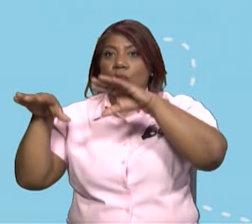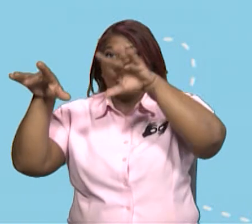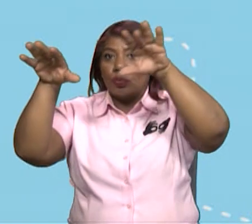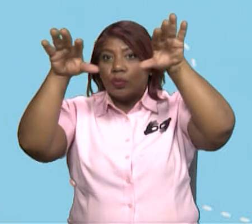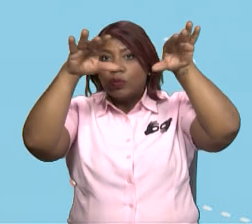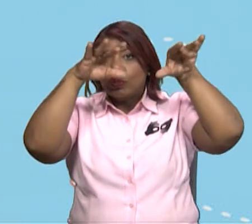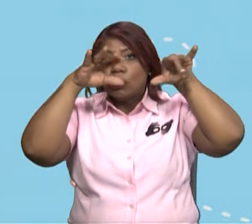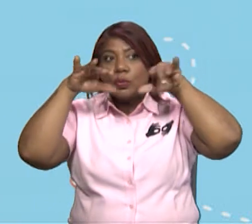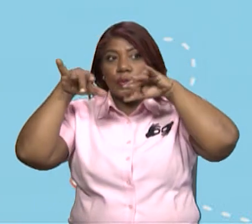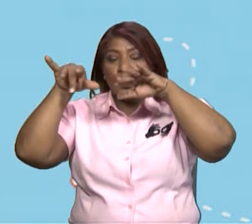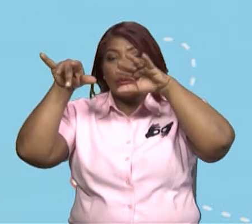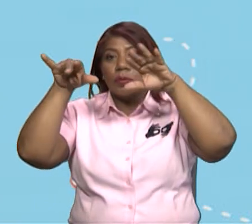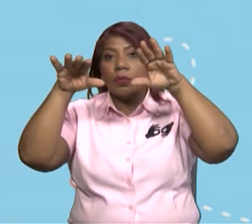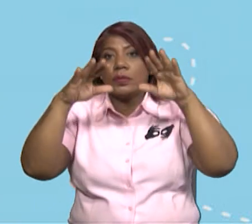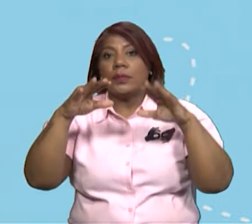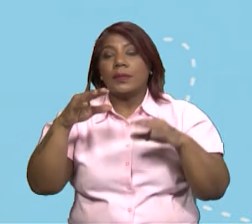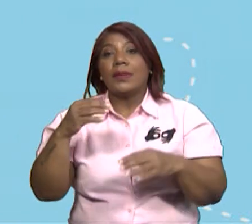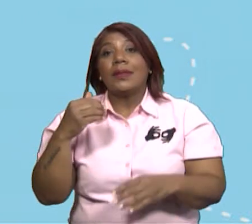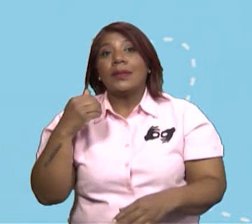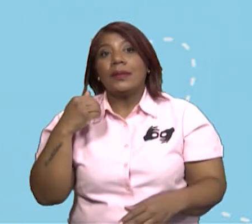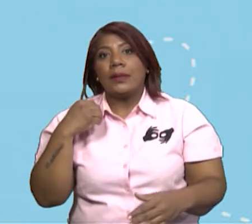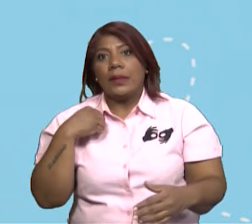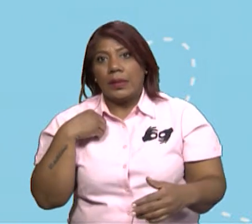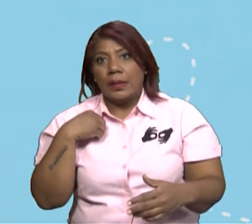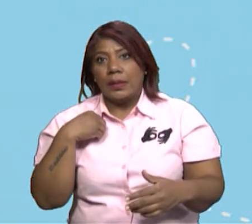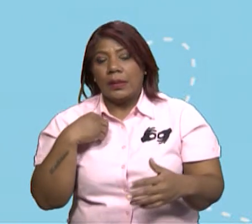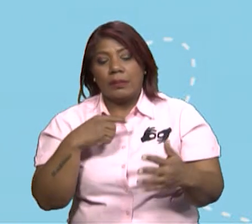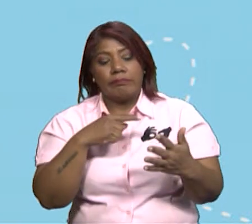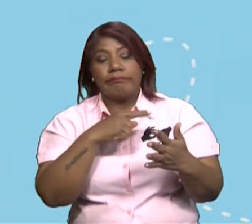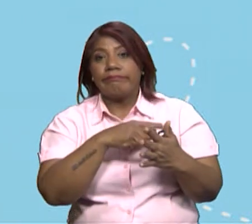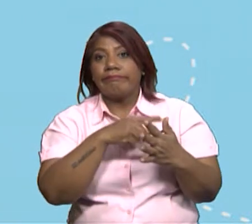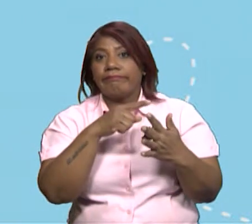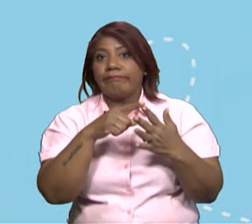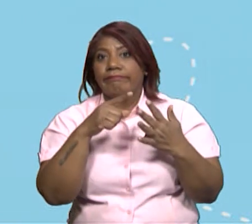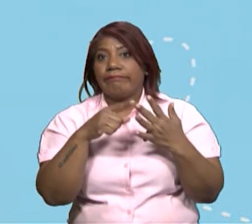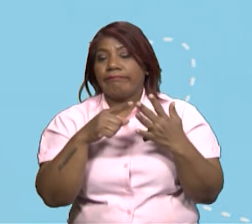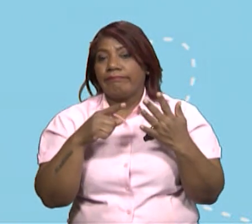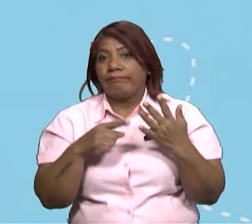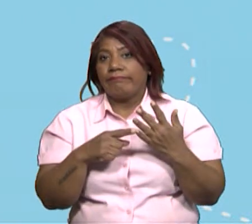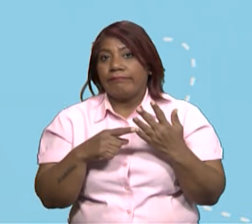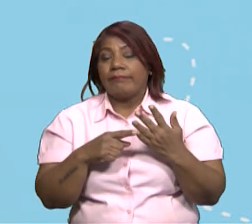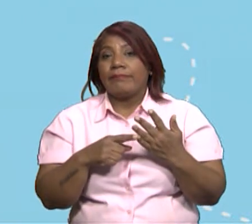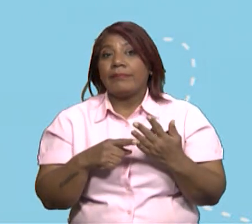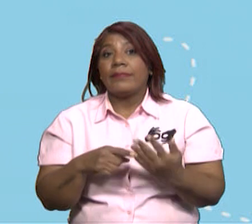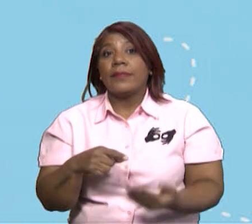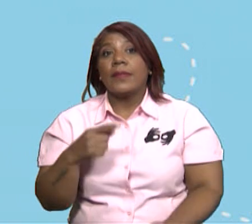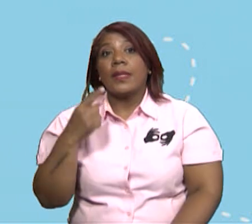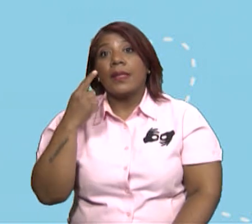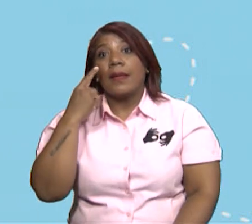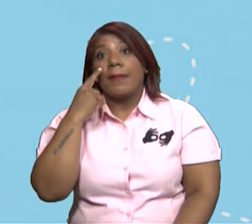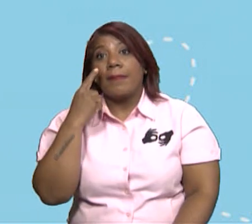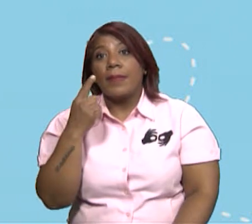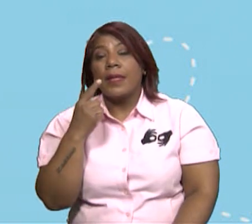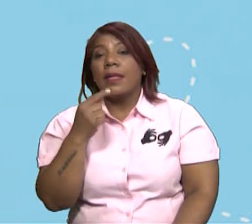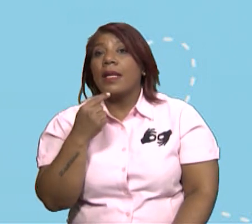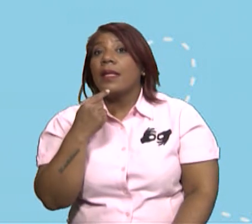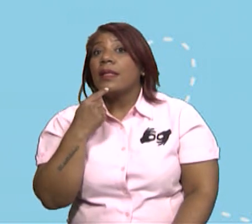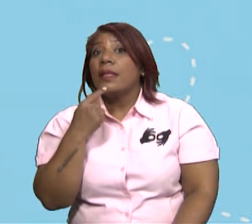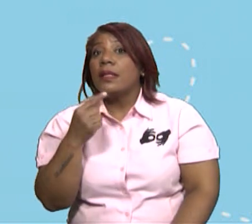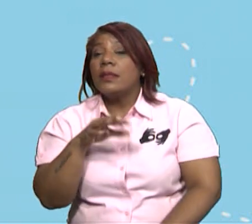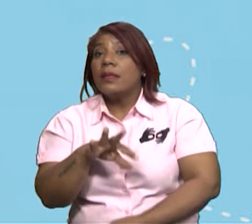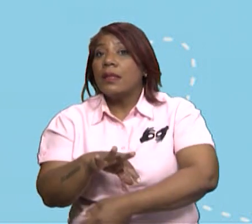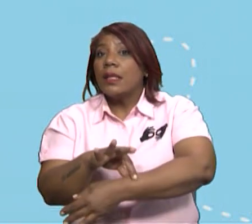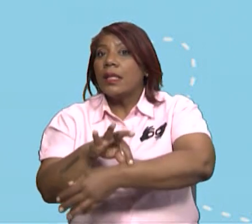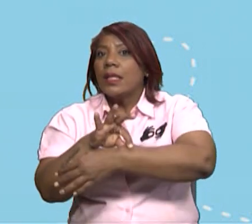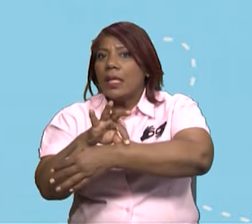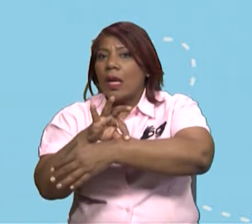enfrentan a una dificultad sin precedentes. Mire la palabra, la humanidad. Qué